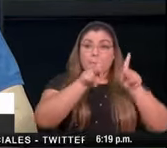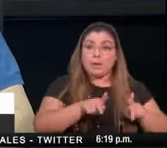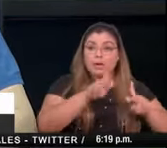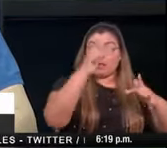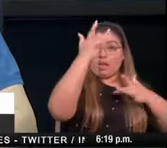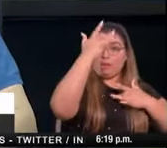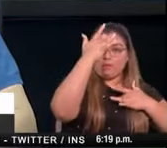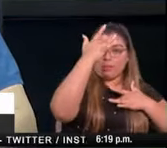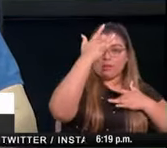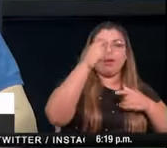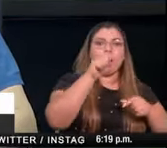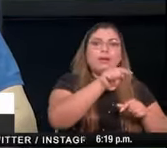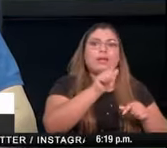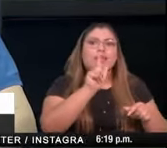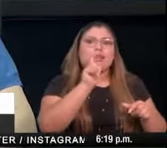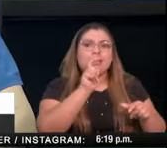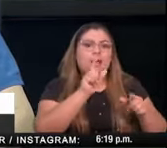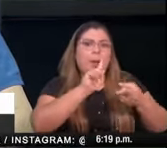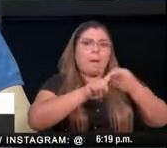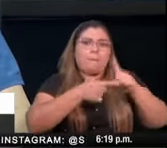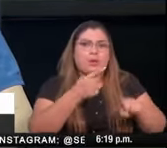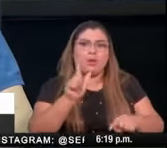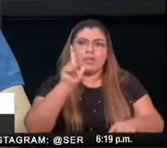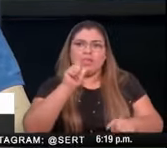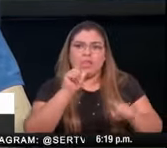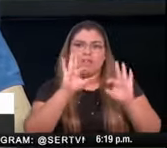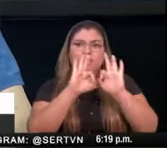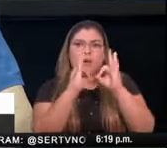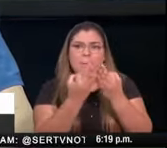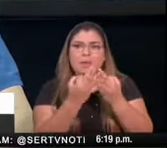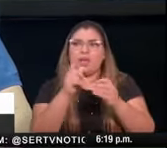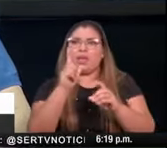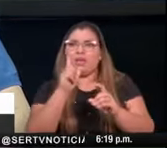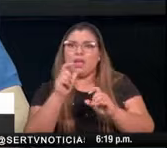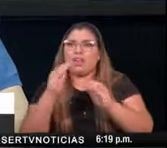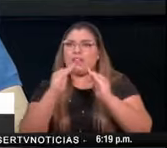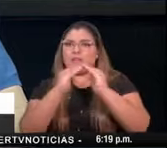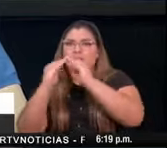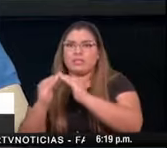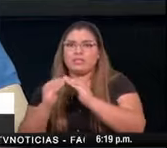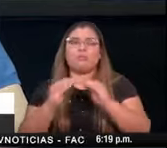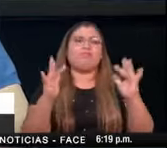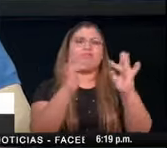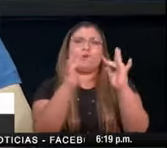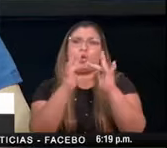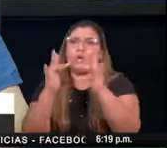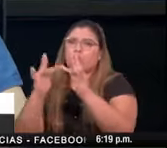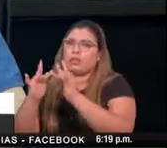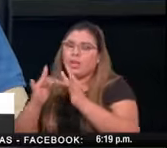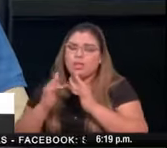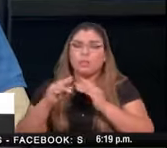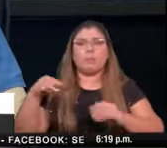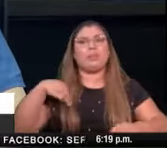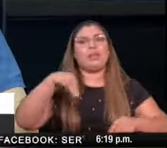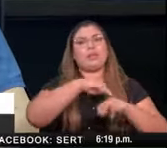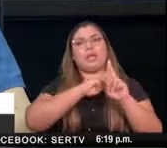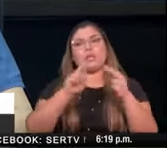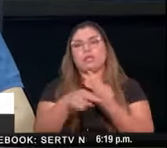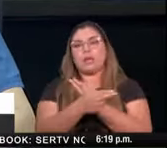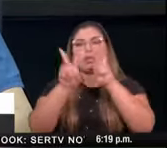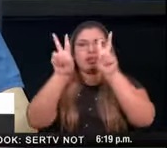los casos positivos a través de los llamados equipos unificados de trazabilidad y los equipos de